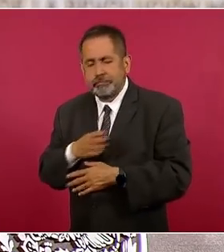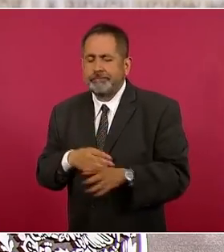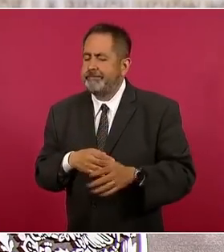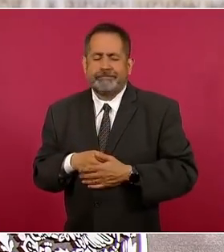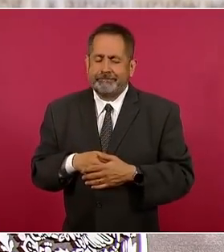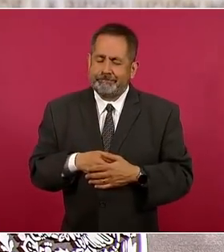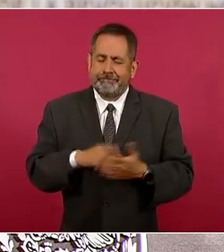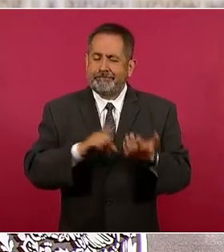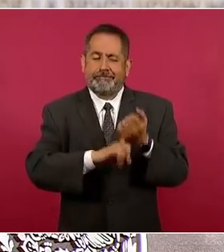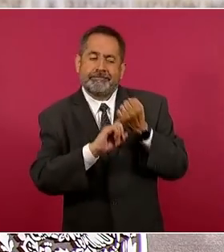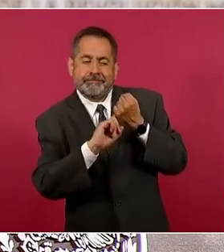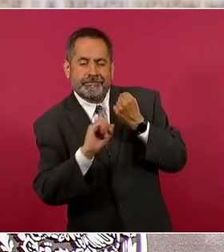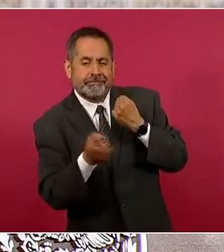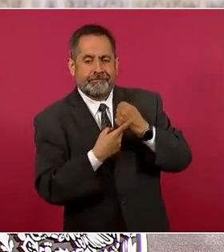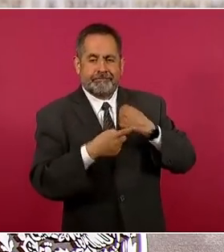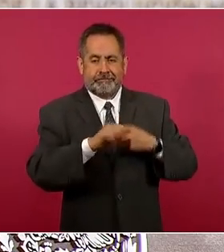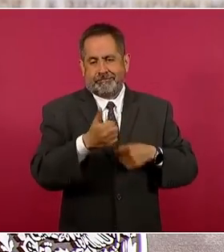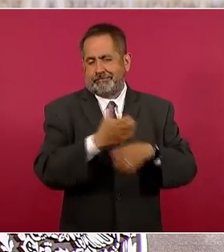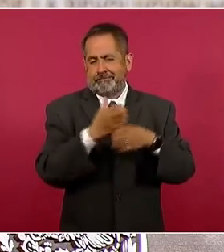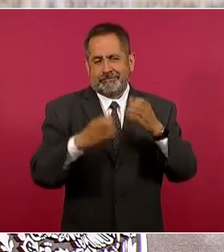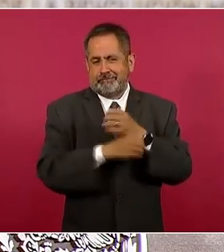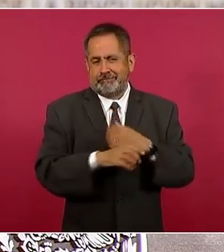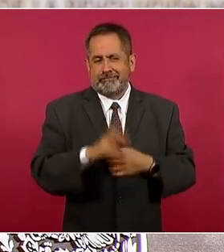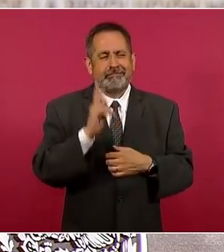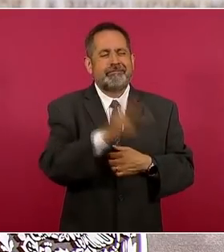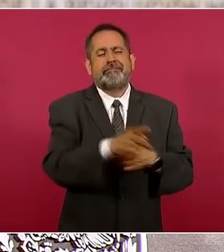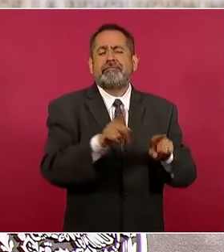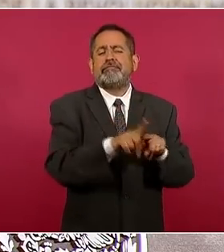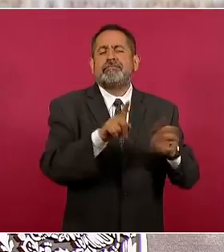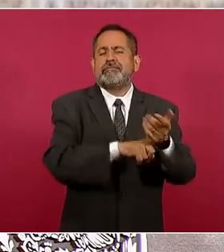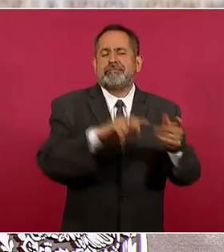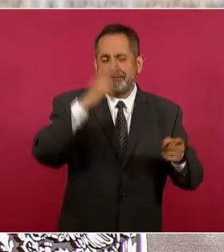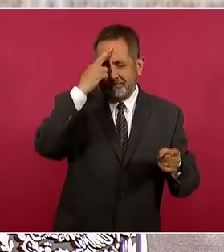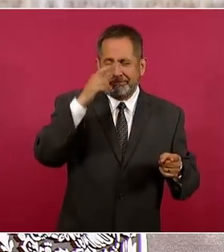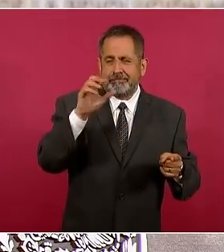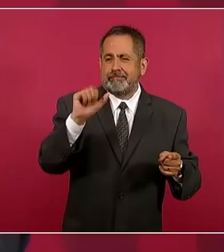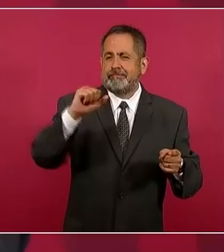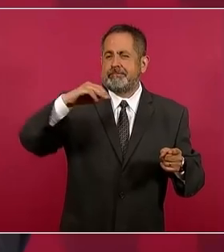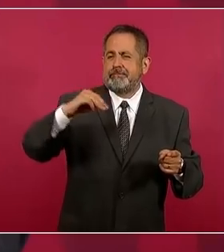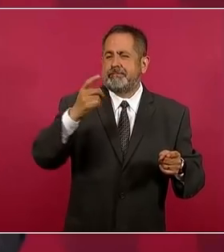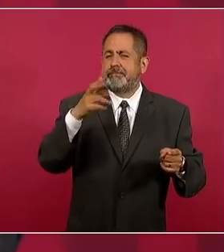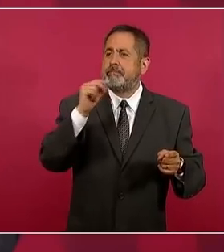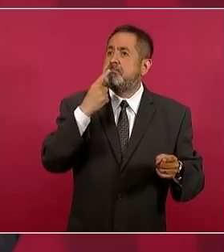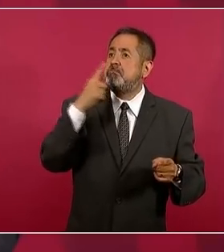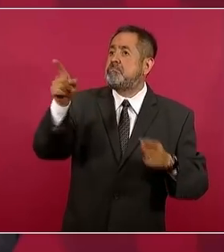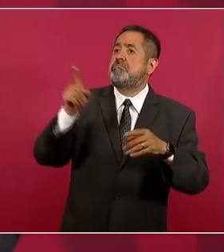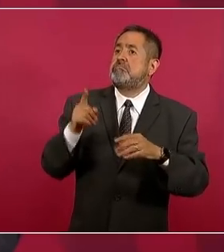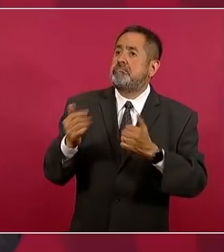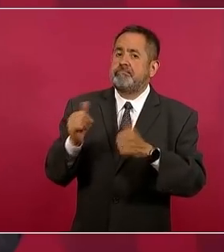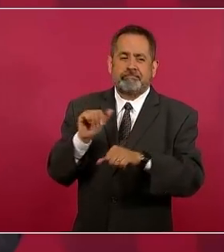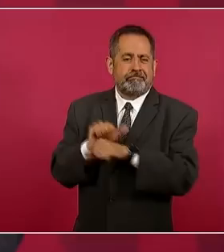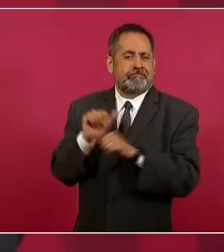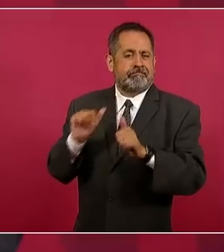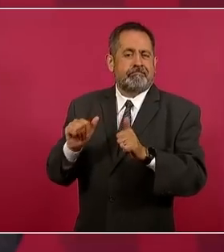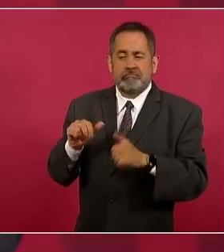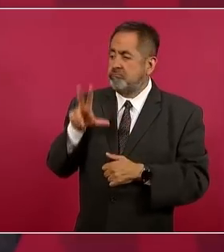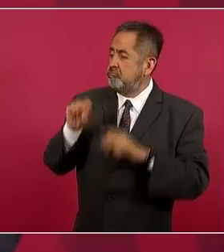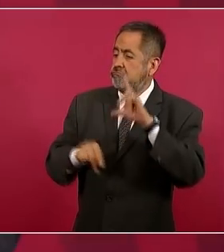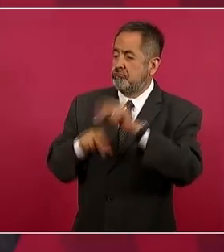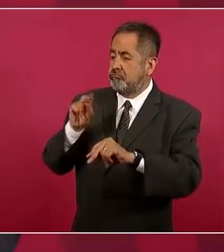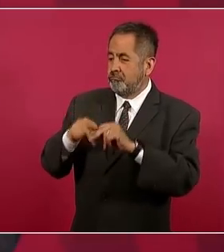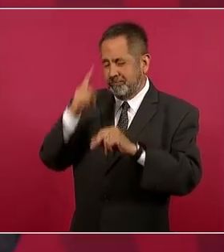son otros propósitos, son como los amparos para que no se construyera el aeropuerto Felipe